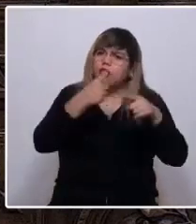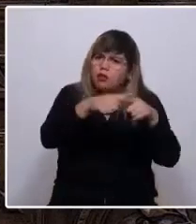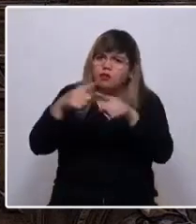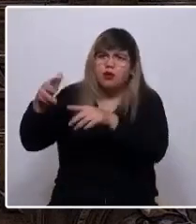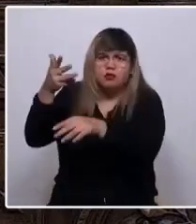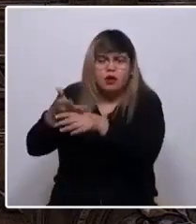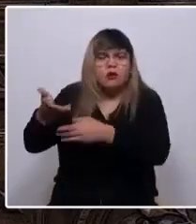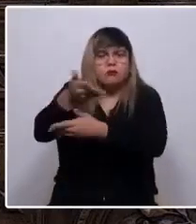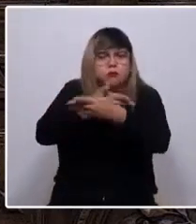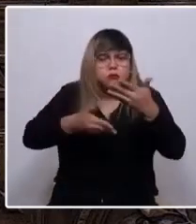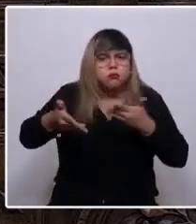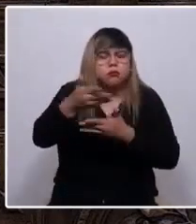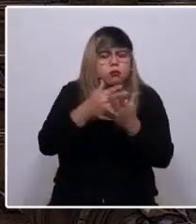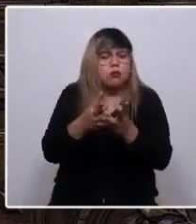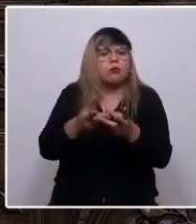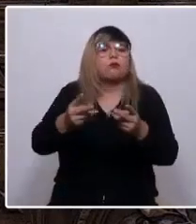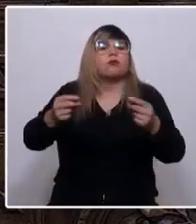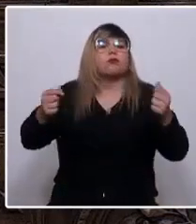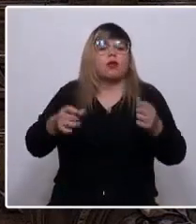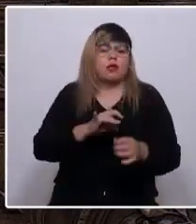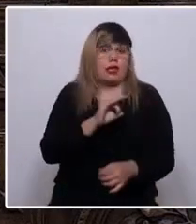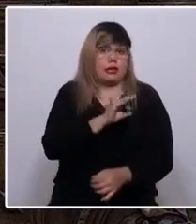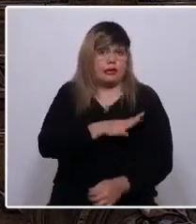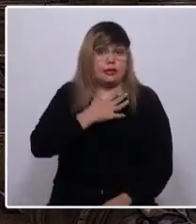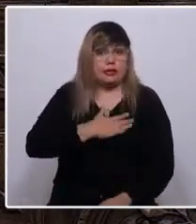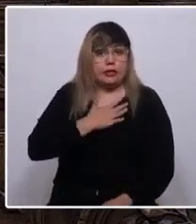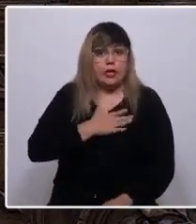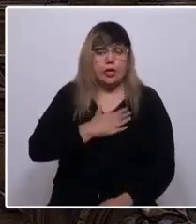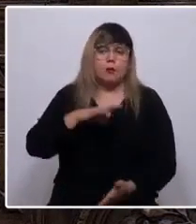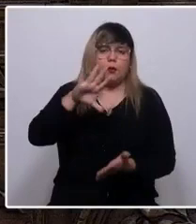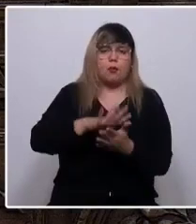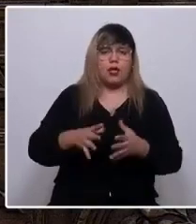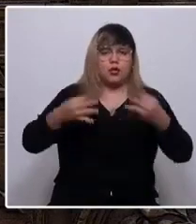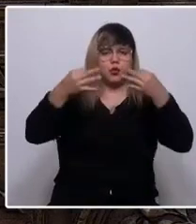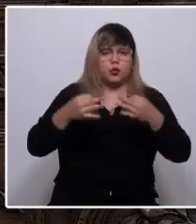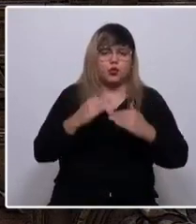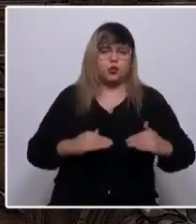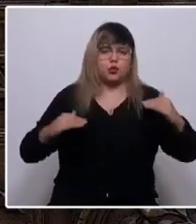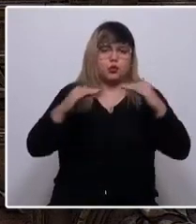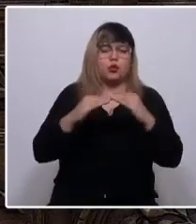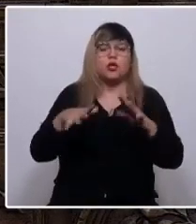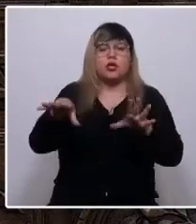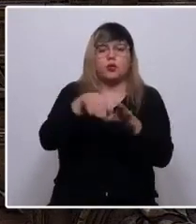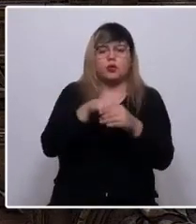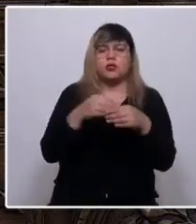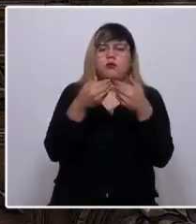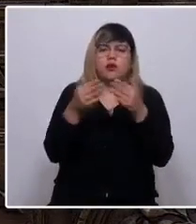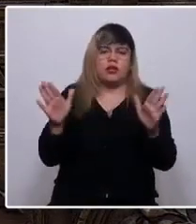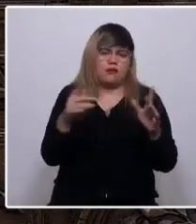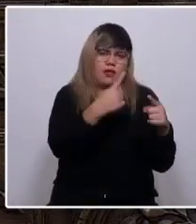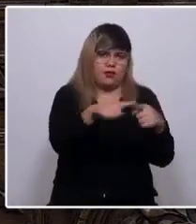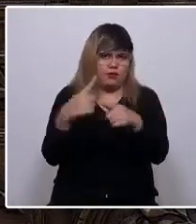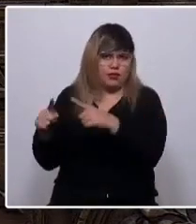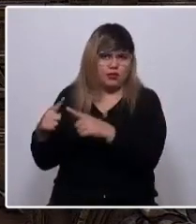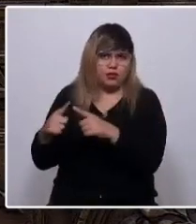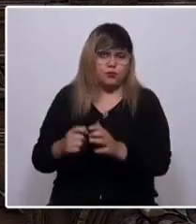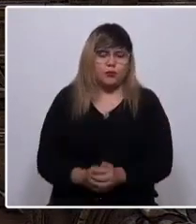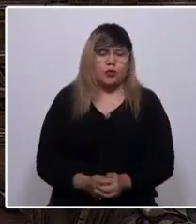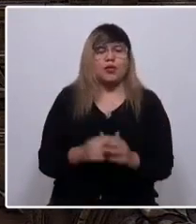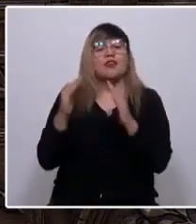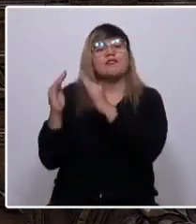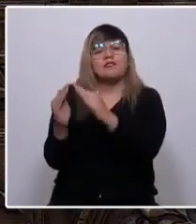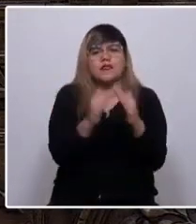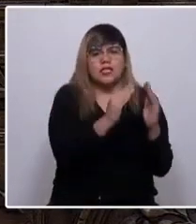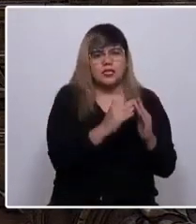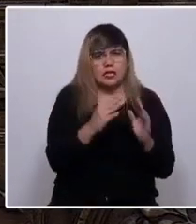enriquecen y harán de Chile, si así lo queremos, un país más justo, inclusivo, libre y diverso. Vecinas y